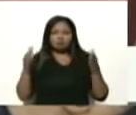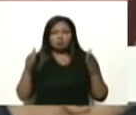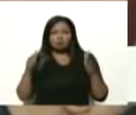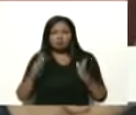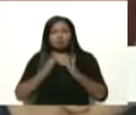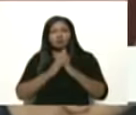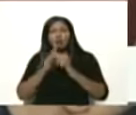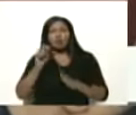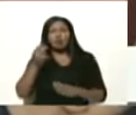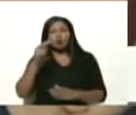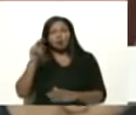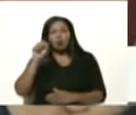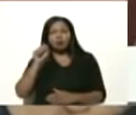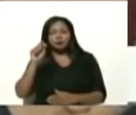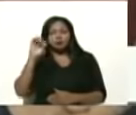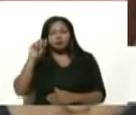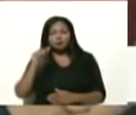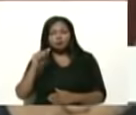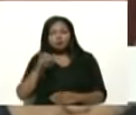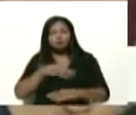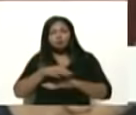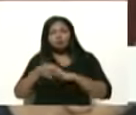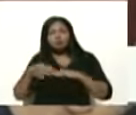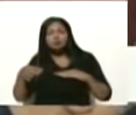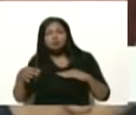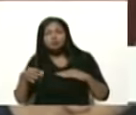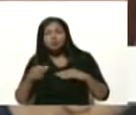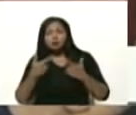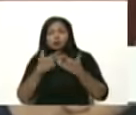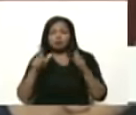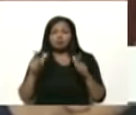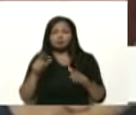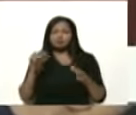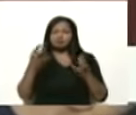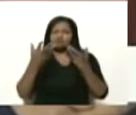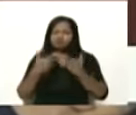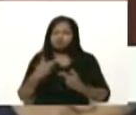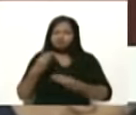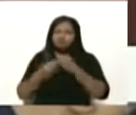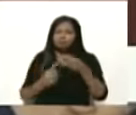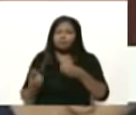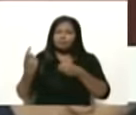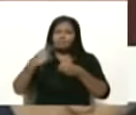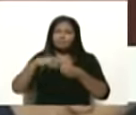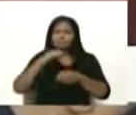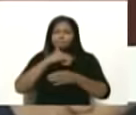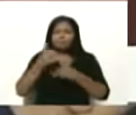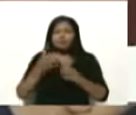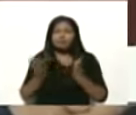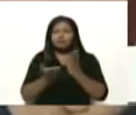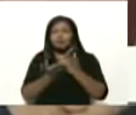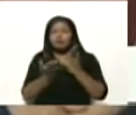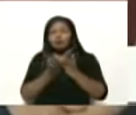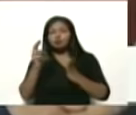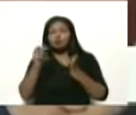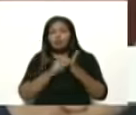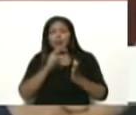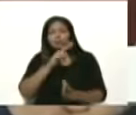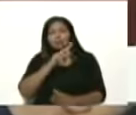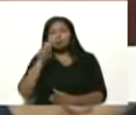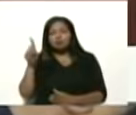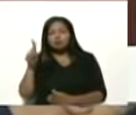San Agustín del municipio Libertador. Esta fábrica, presidente, se ha incorporado en el plan escolar 2021